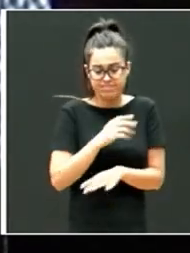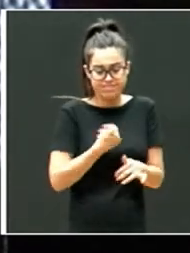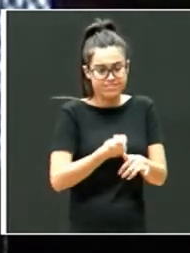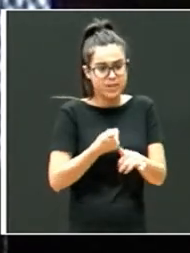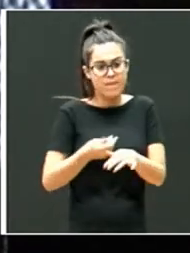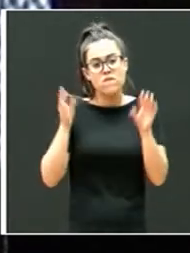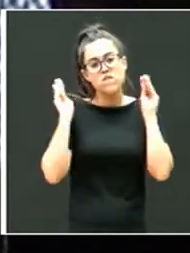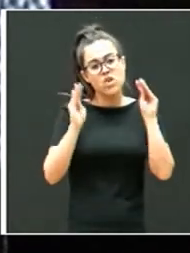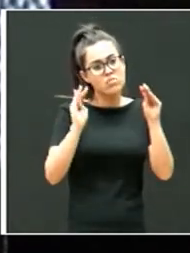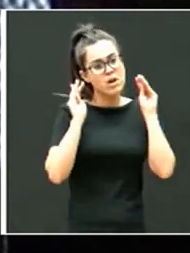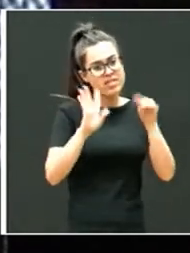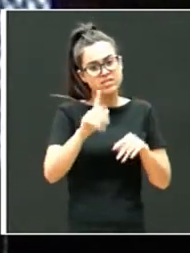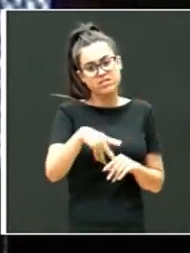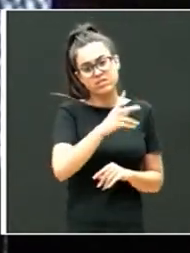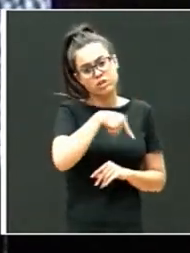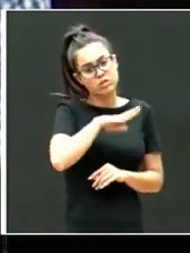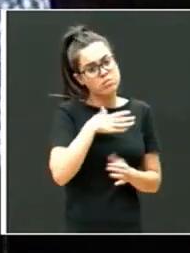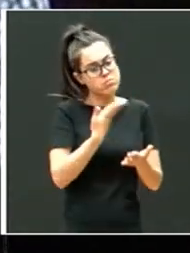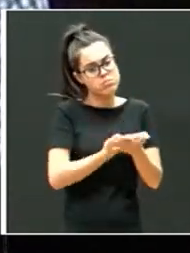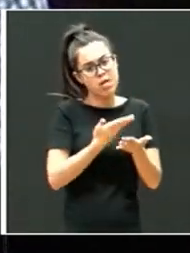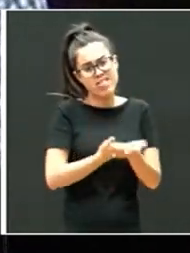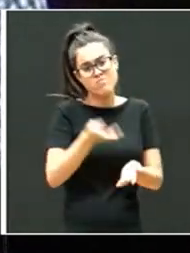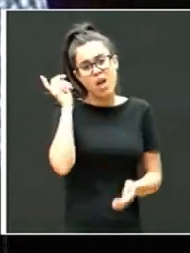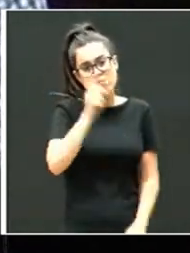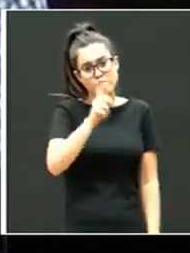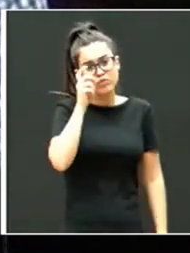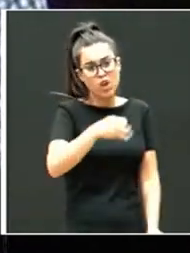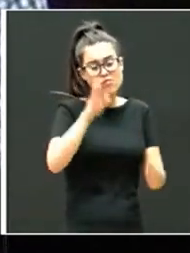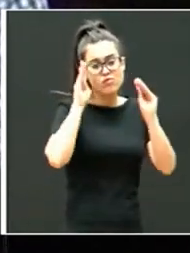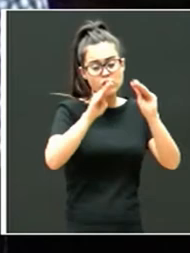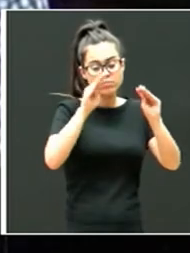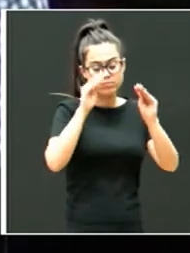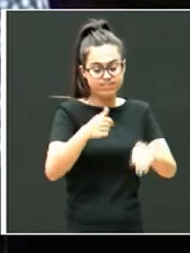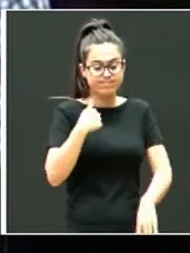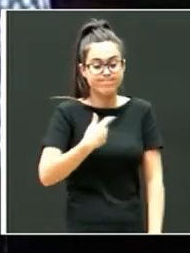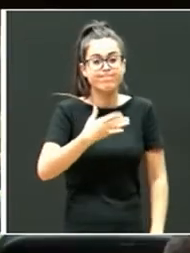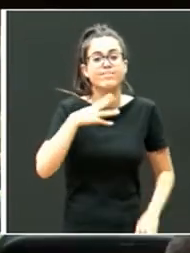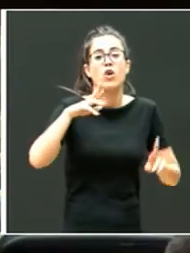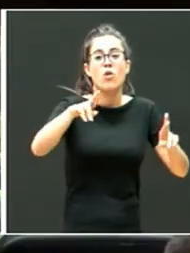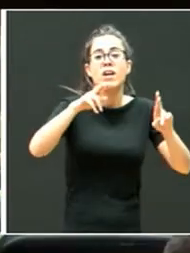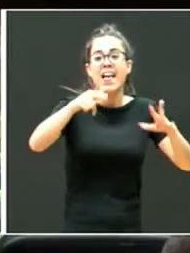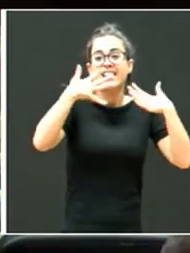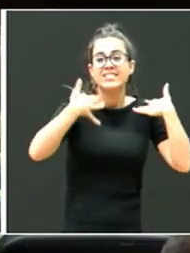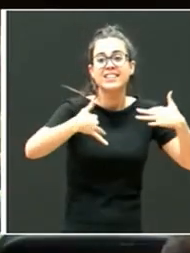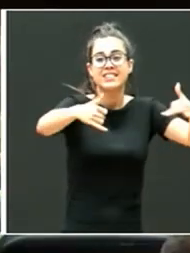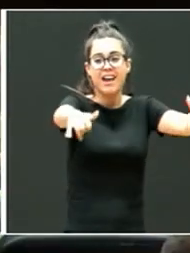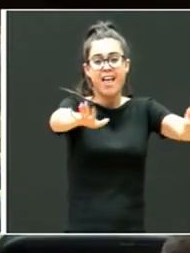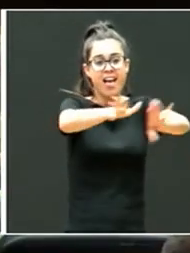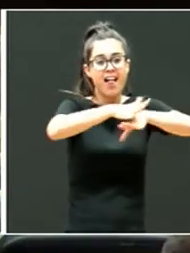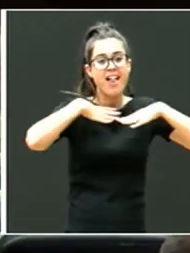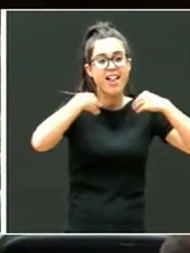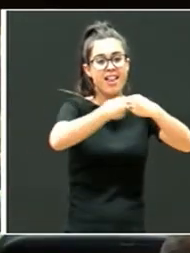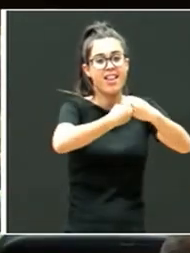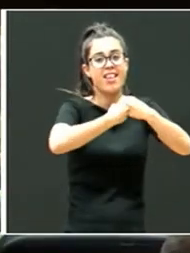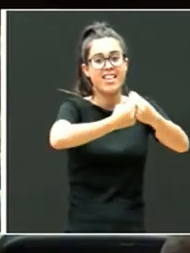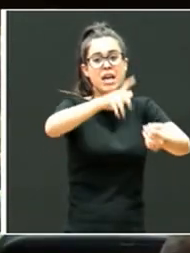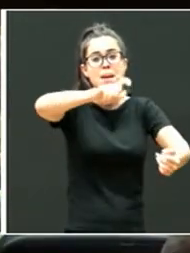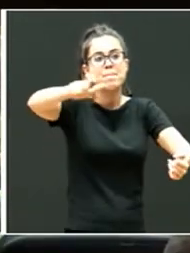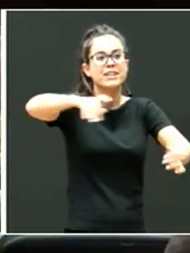Formación. Pedimos muchísima formación para el profesorado. A mí me hubiese gustado que esta sala estuviera llena. Me hubiese gustado que hubiese gente fuera,